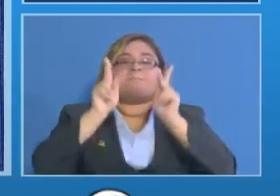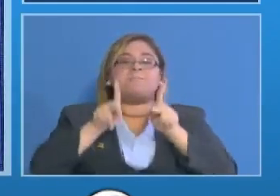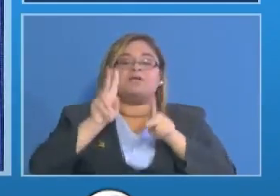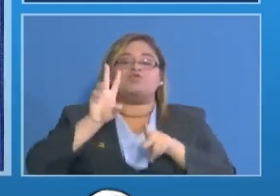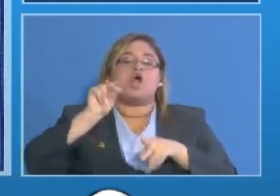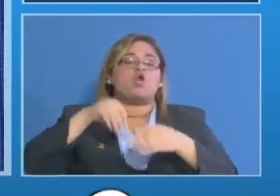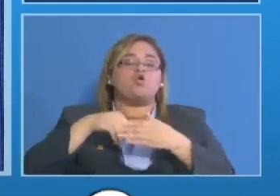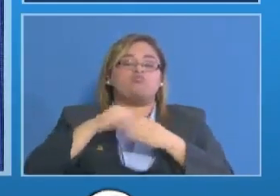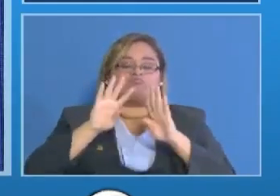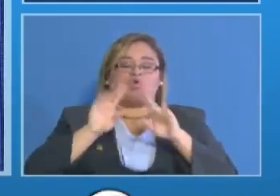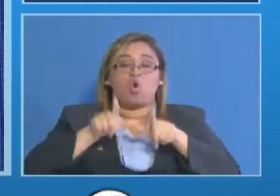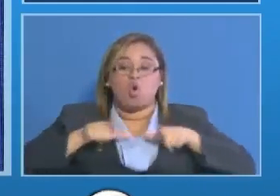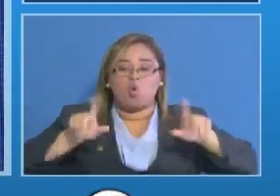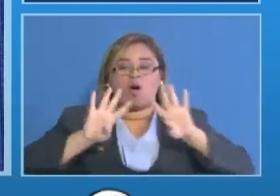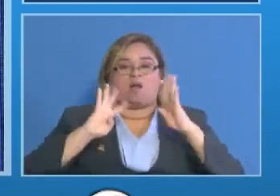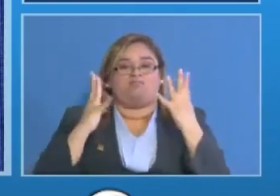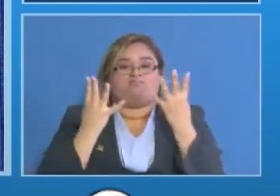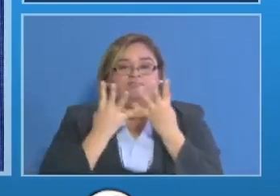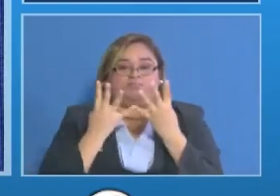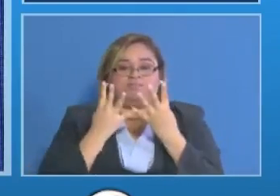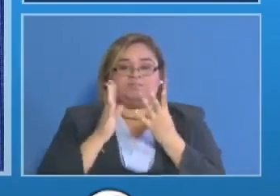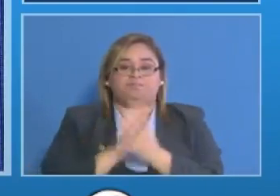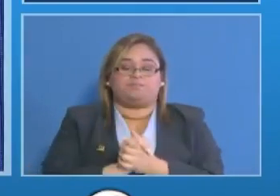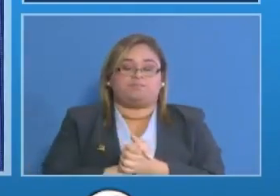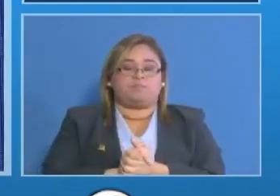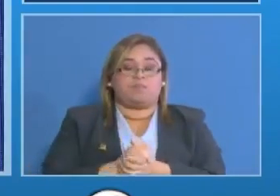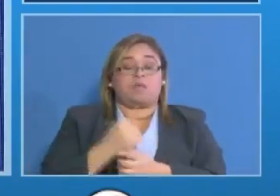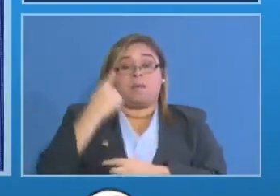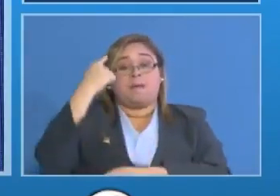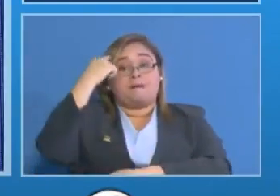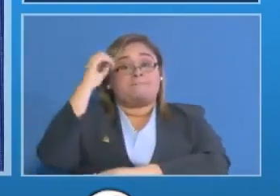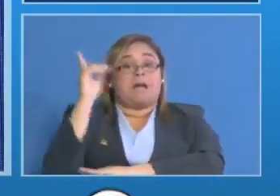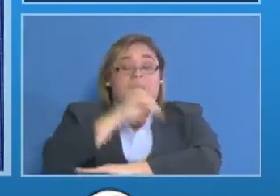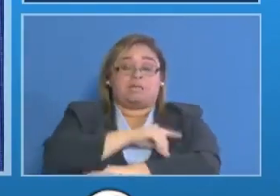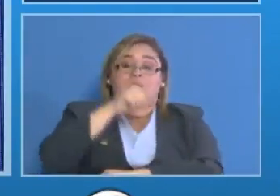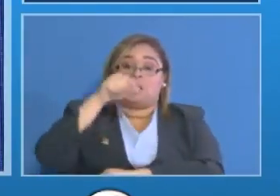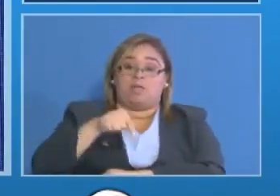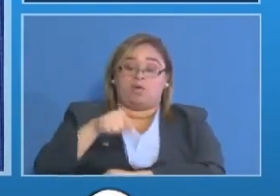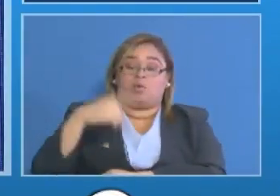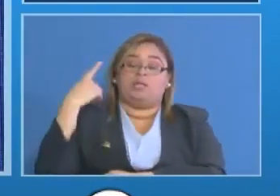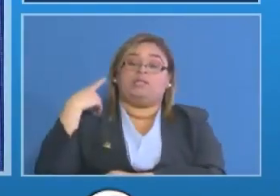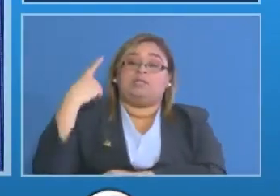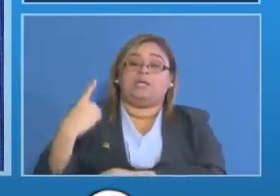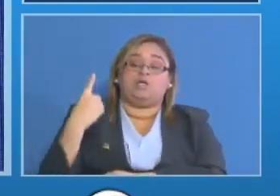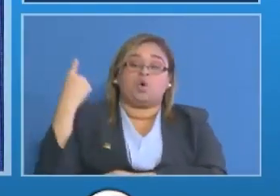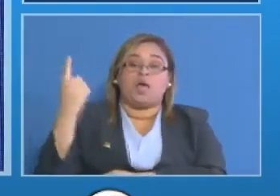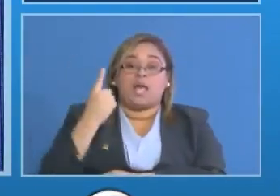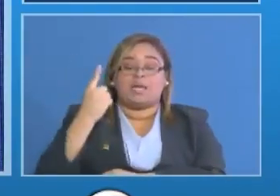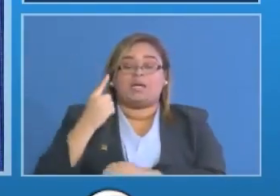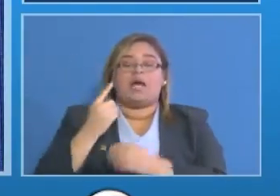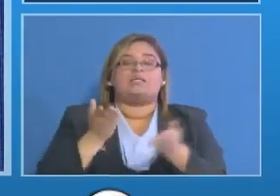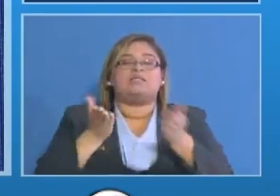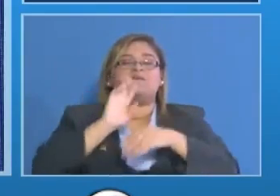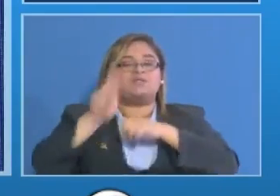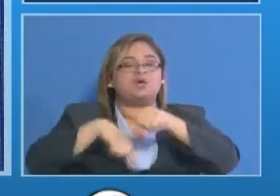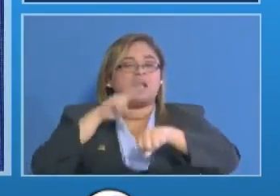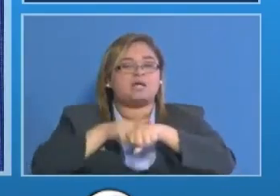para la tarde de hoy el director general del Servicio Nacional de Frontera dará una explicación